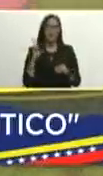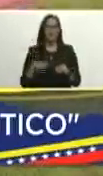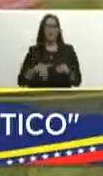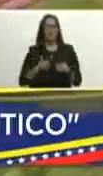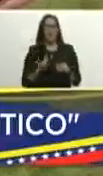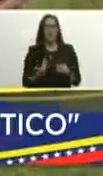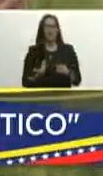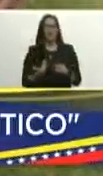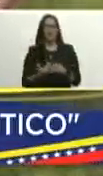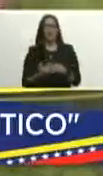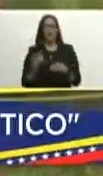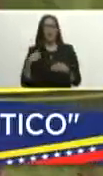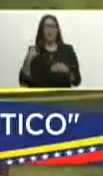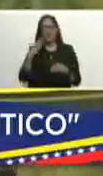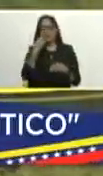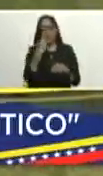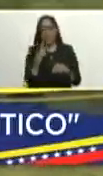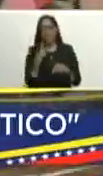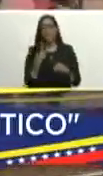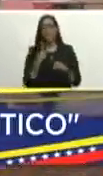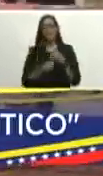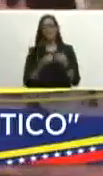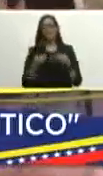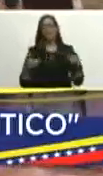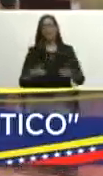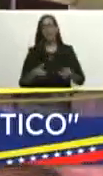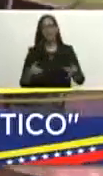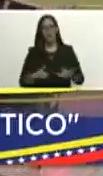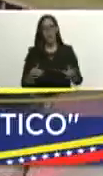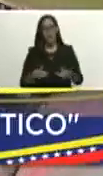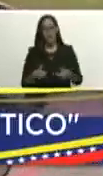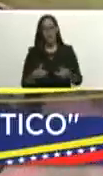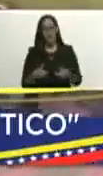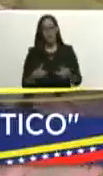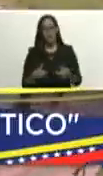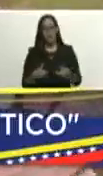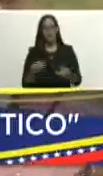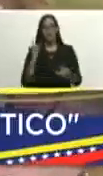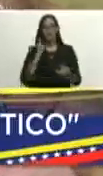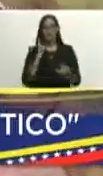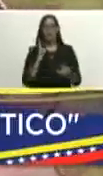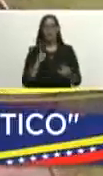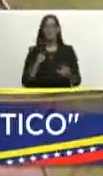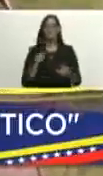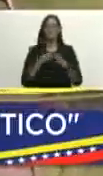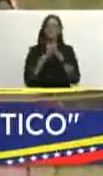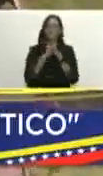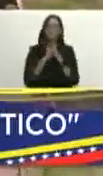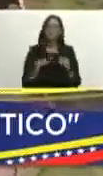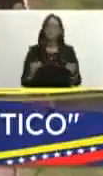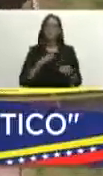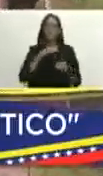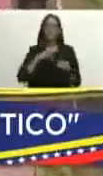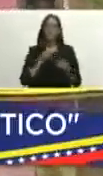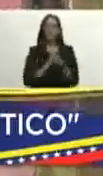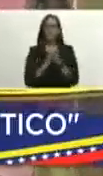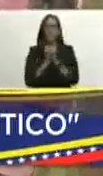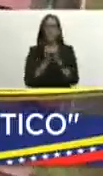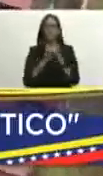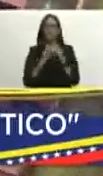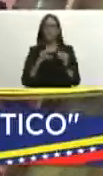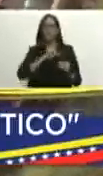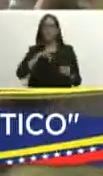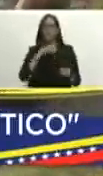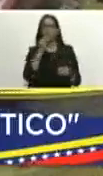tenemos que ver que estamos haciendo un gran esfuerzo queremos tratar de que toda nuestra arepa y todo nuestro alimento balanceado sea